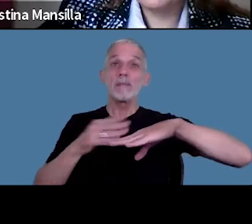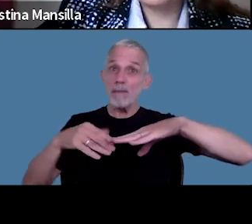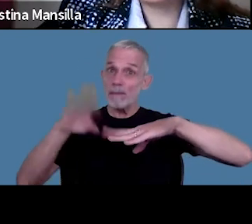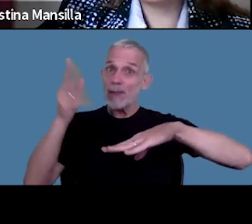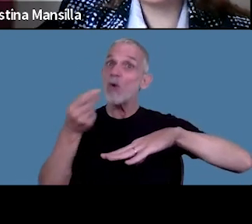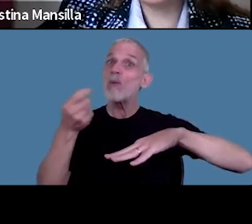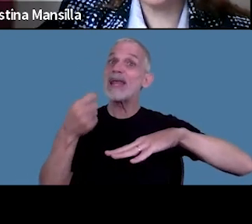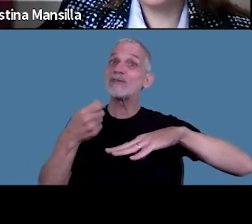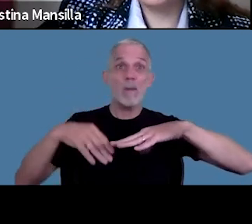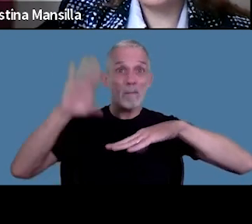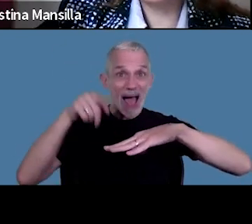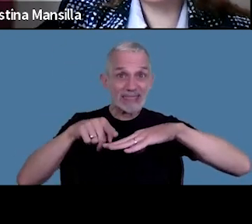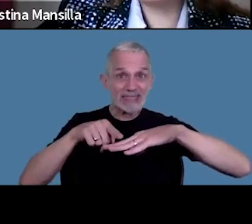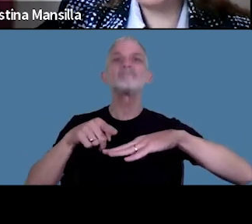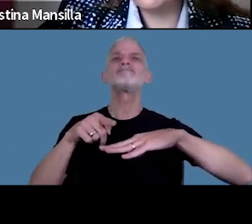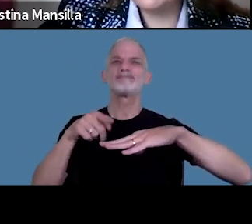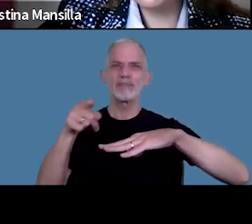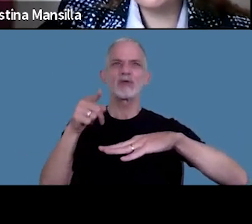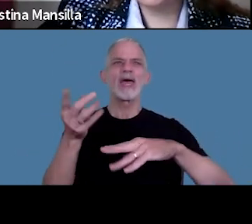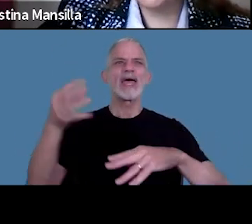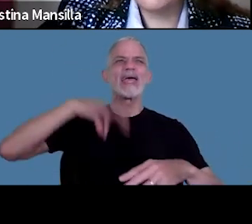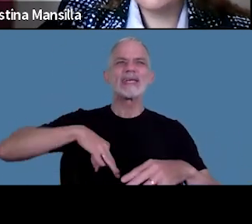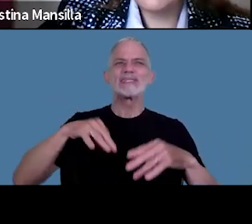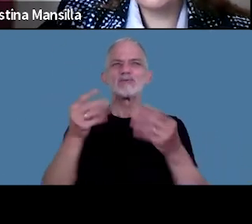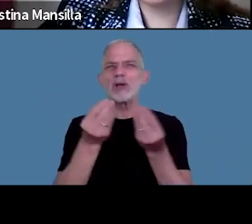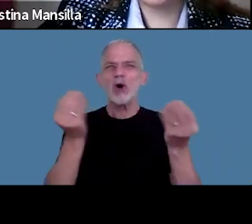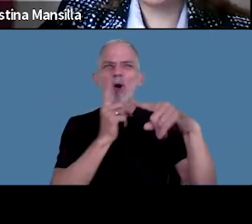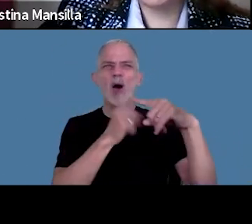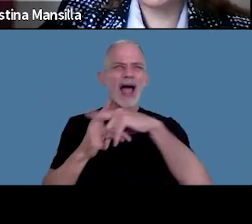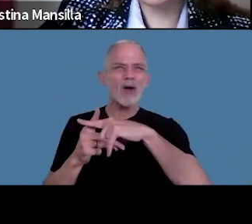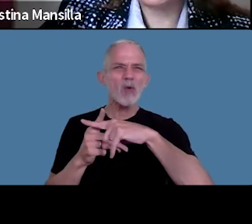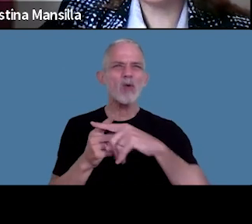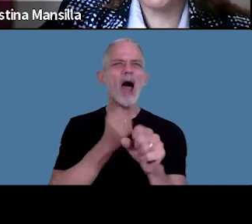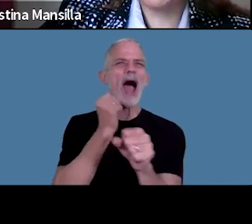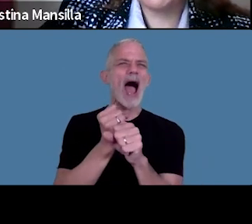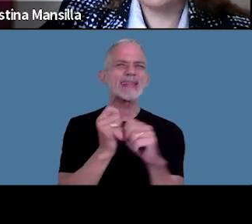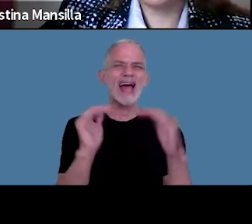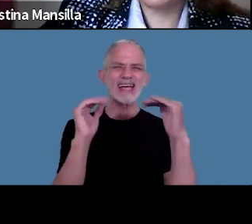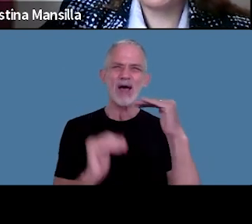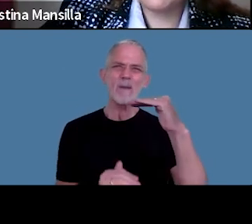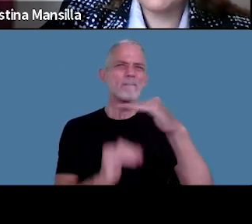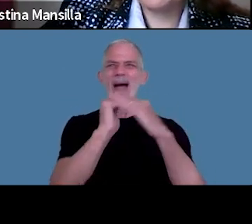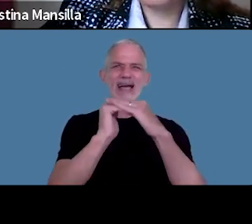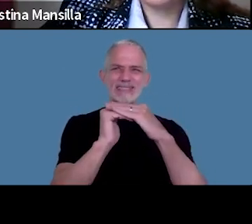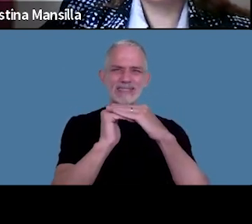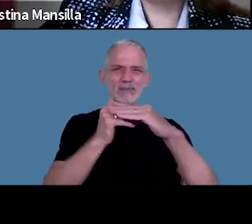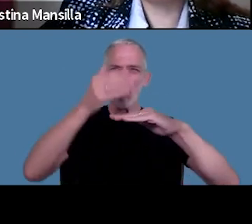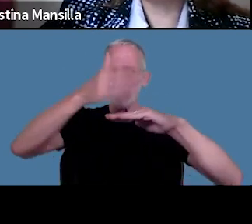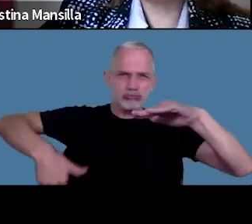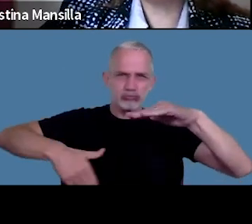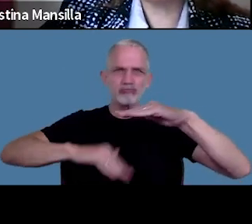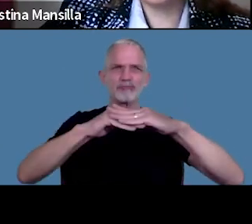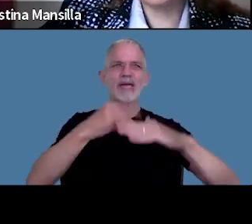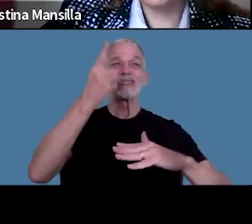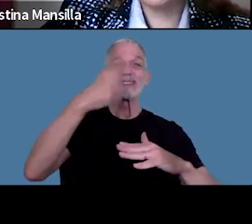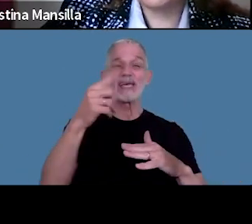el ingreso se va a calcular hasta lograr el tope o límite de